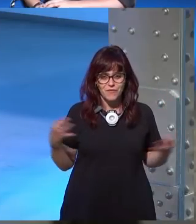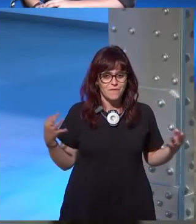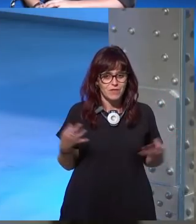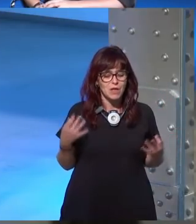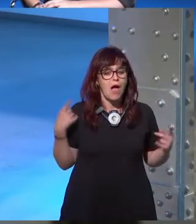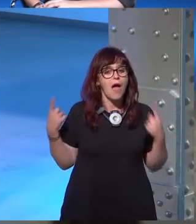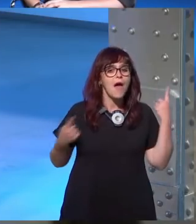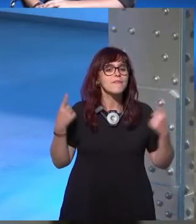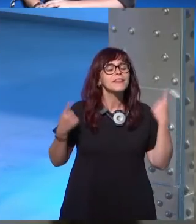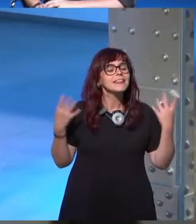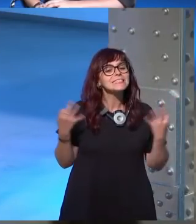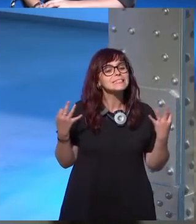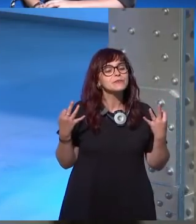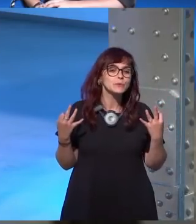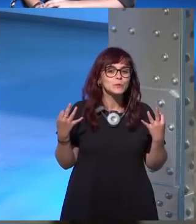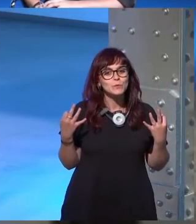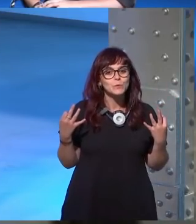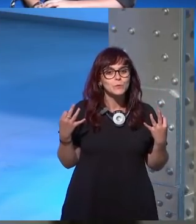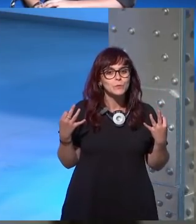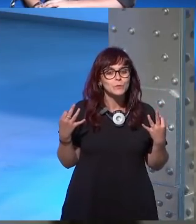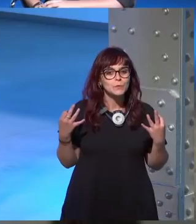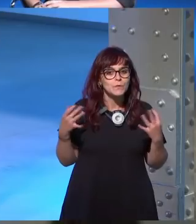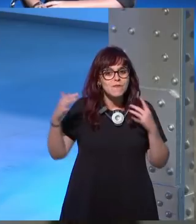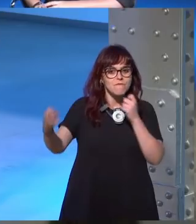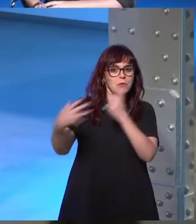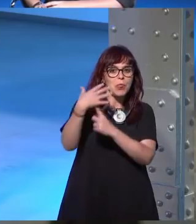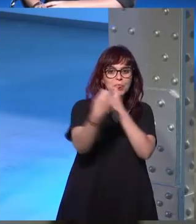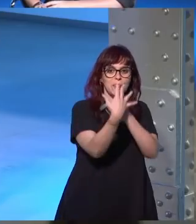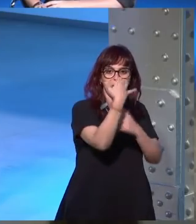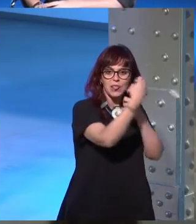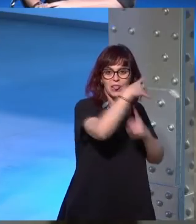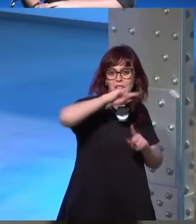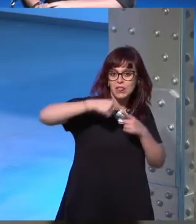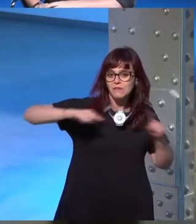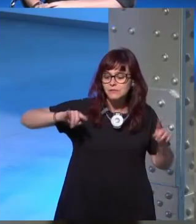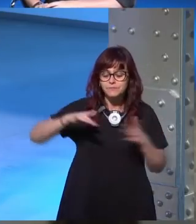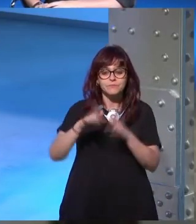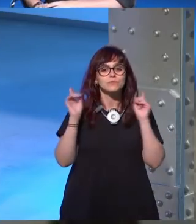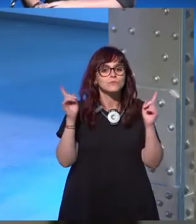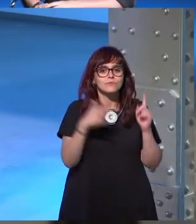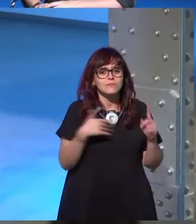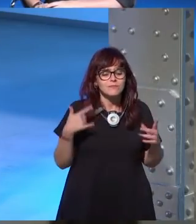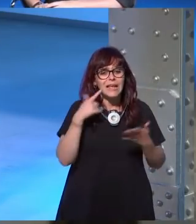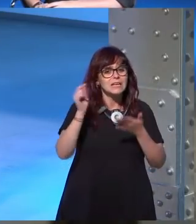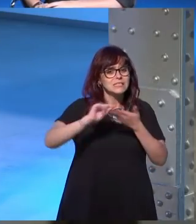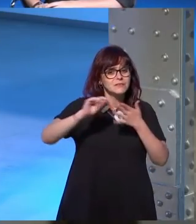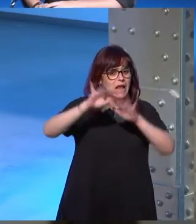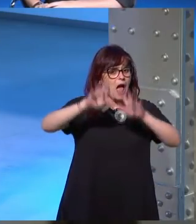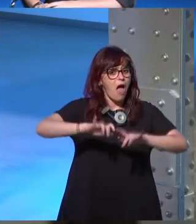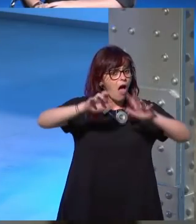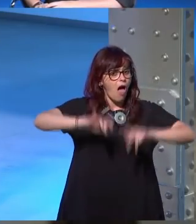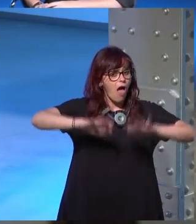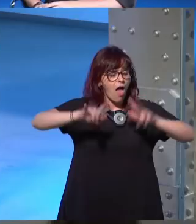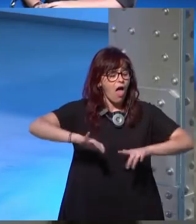que a veces hay que tener otros otras influencias a veces si lo único que quieres es escribir escribir escribir escribir